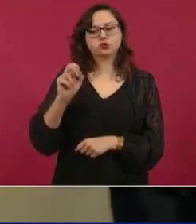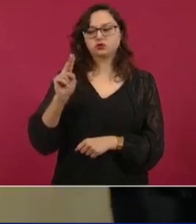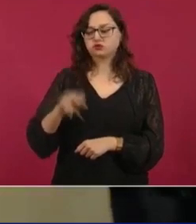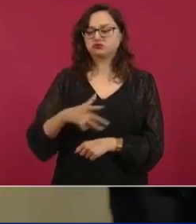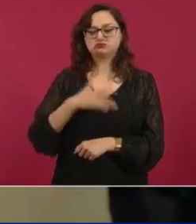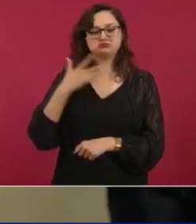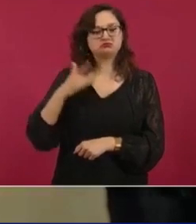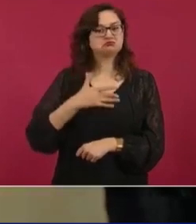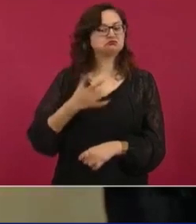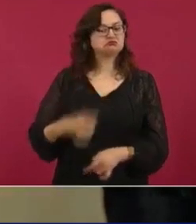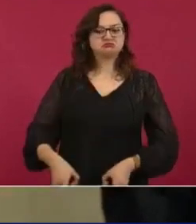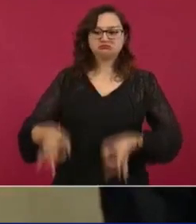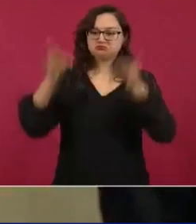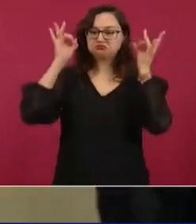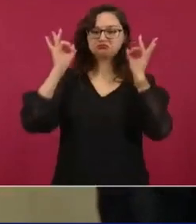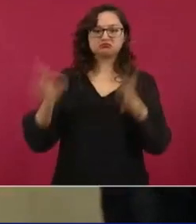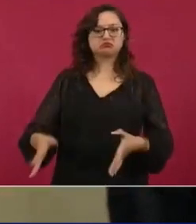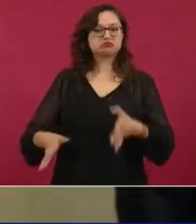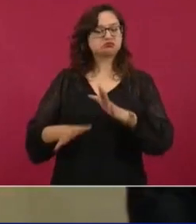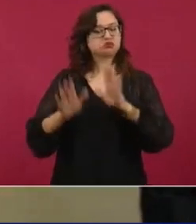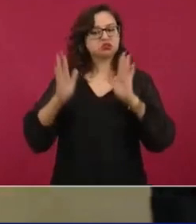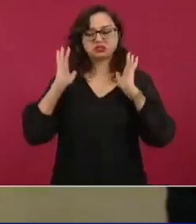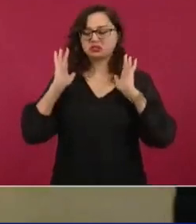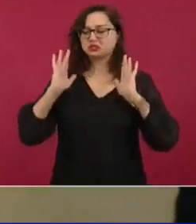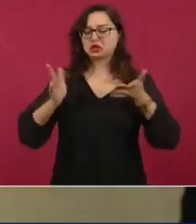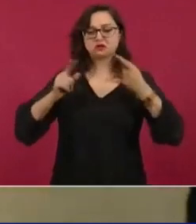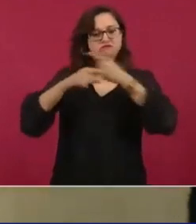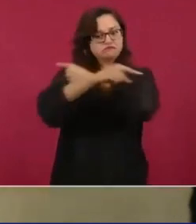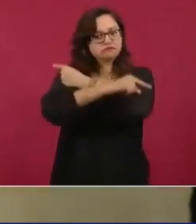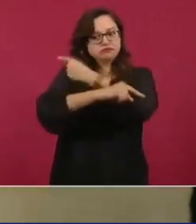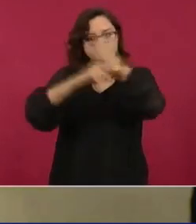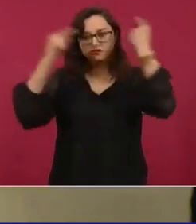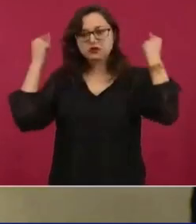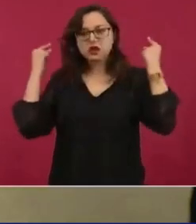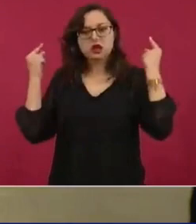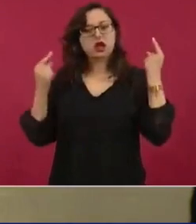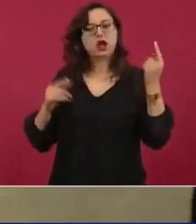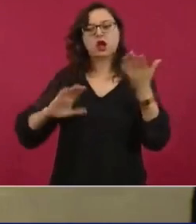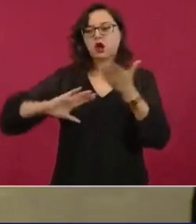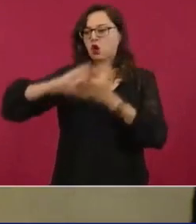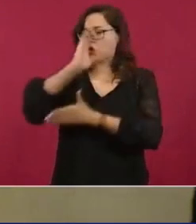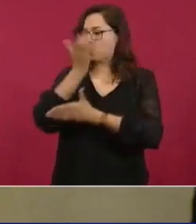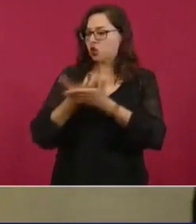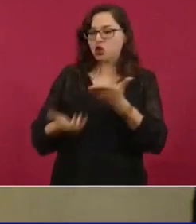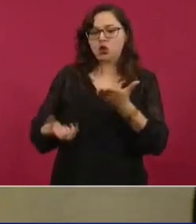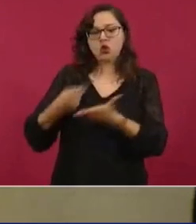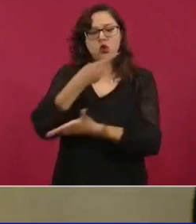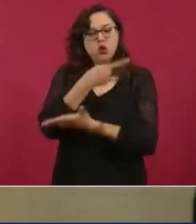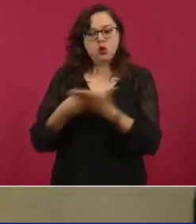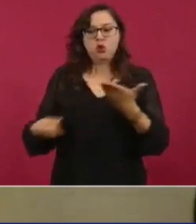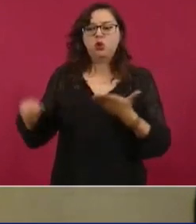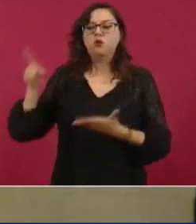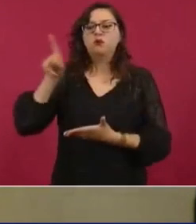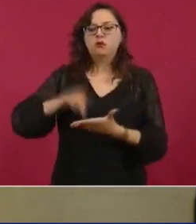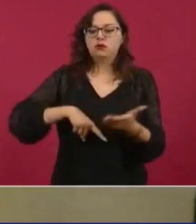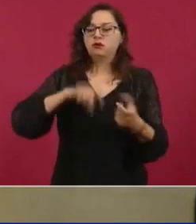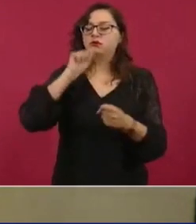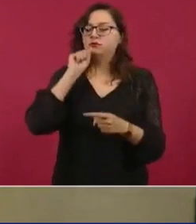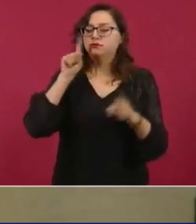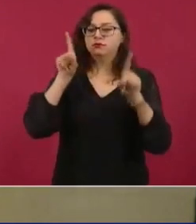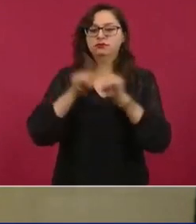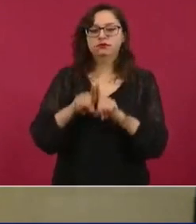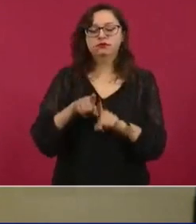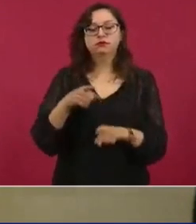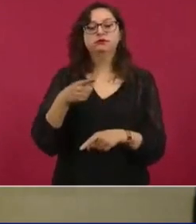que hubo una requisa que hizo que le revocaran la concesión y también solicitó a la Secretaría de